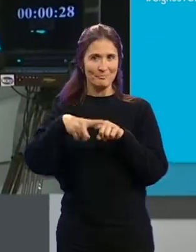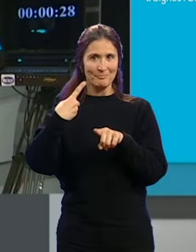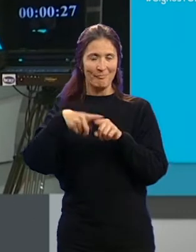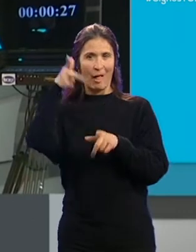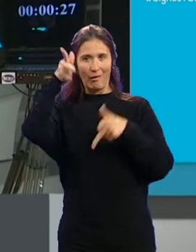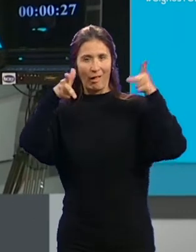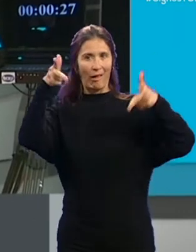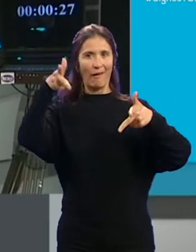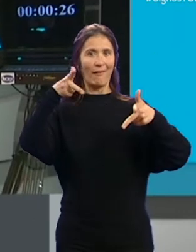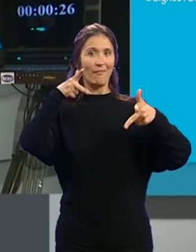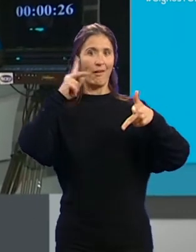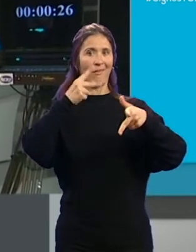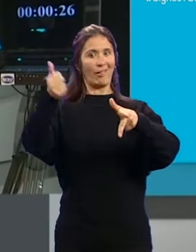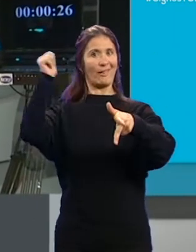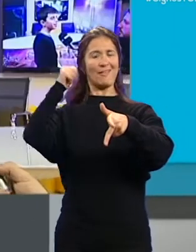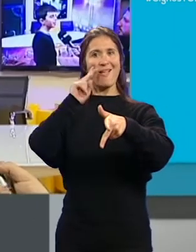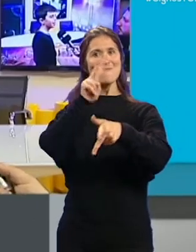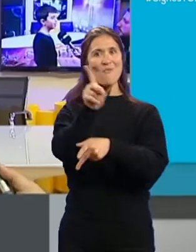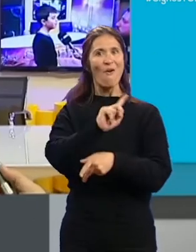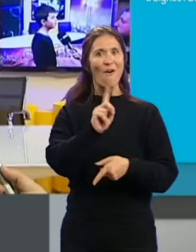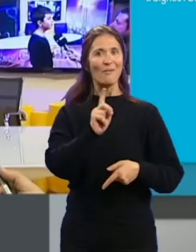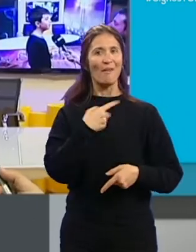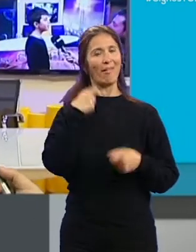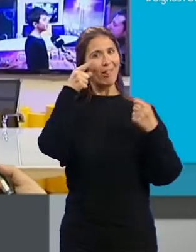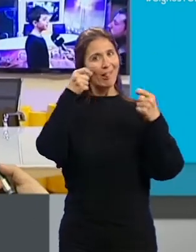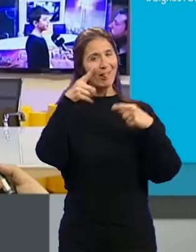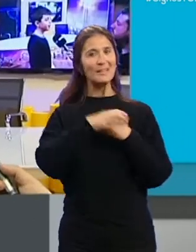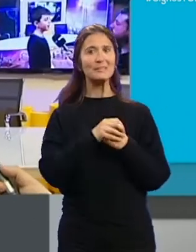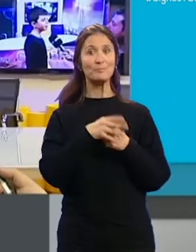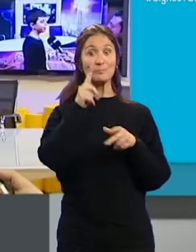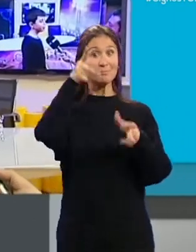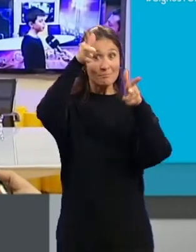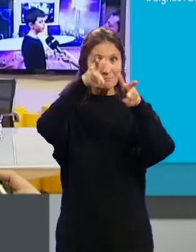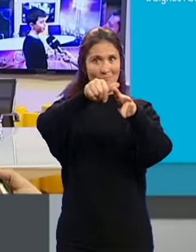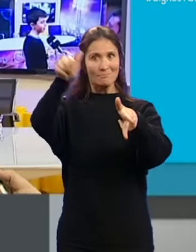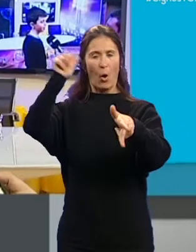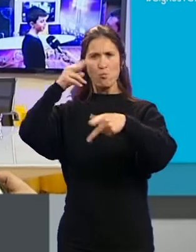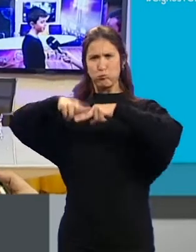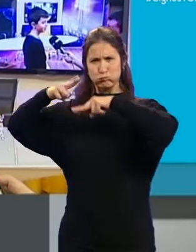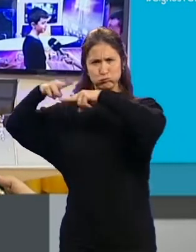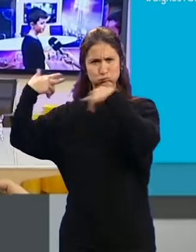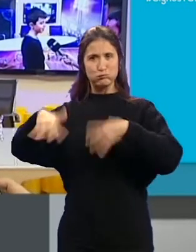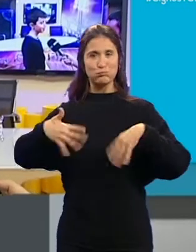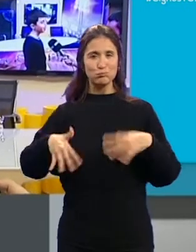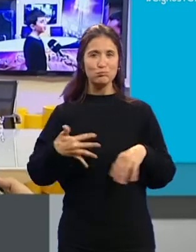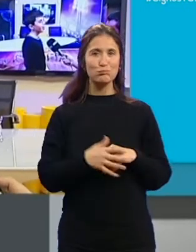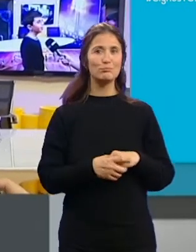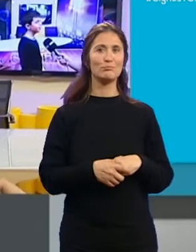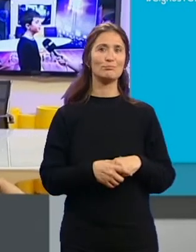cámara que no sabía. Que hay... ...detrás de la cámara hay mucho montaje...